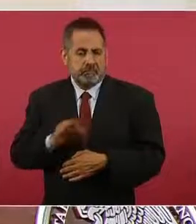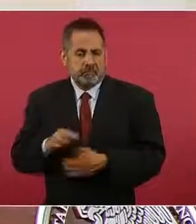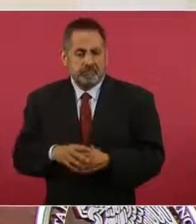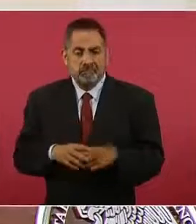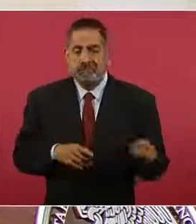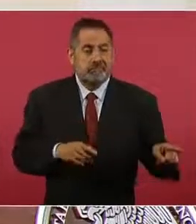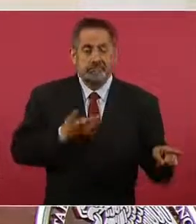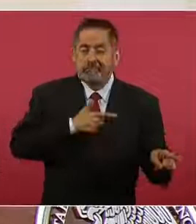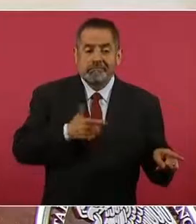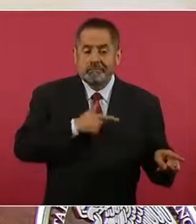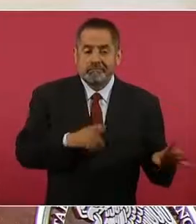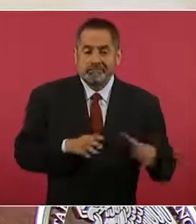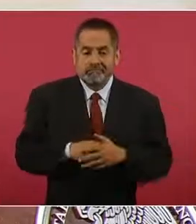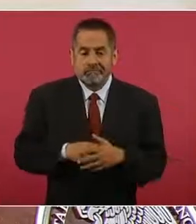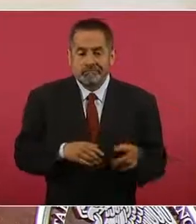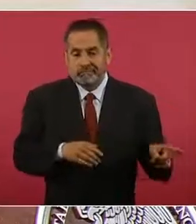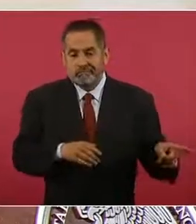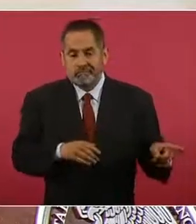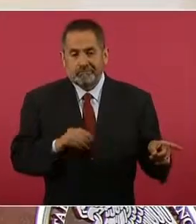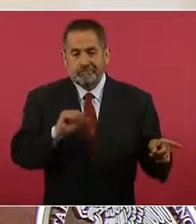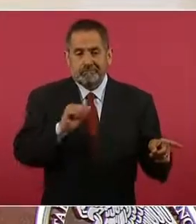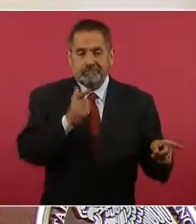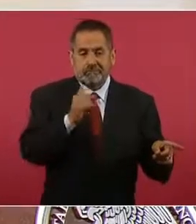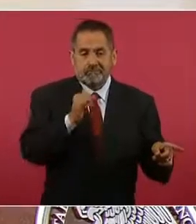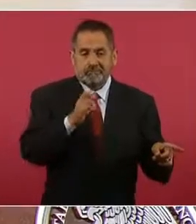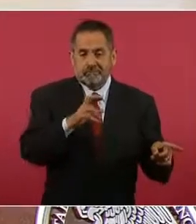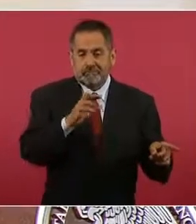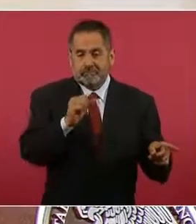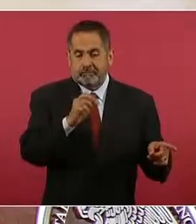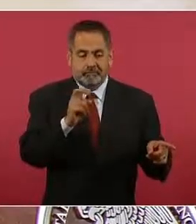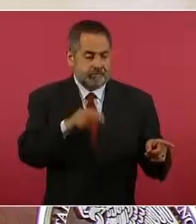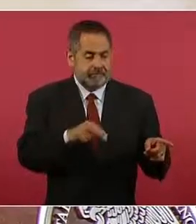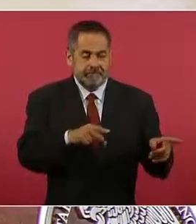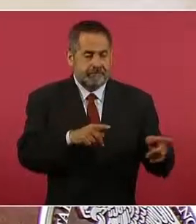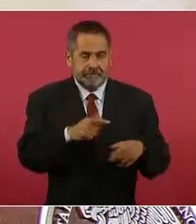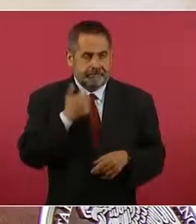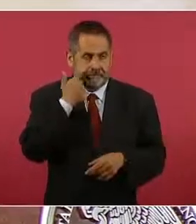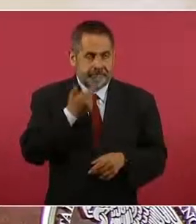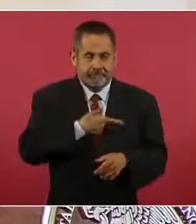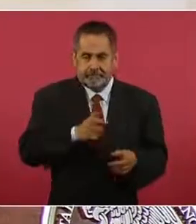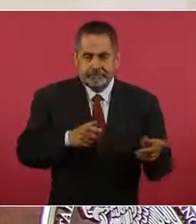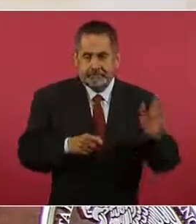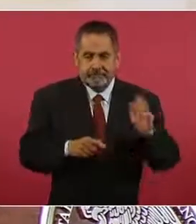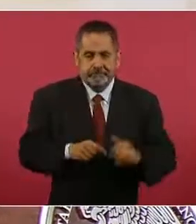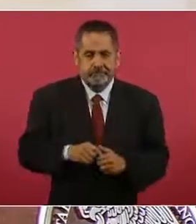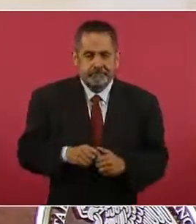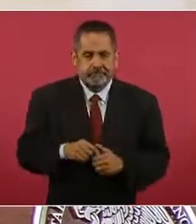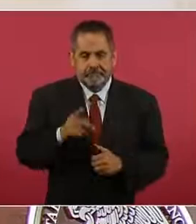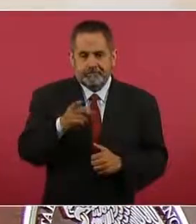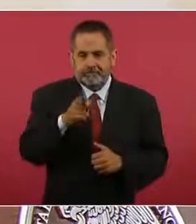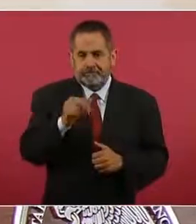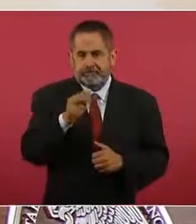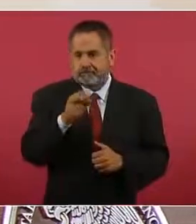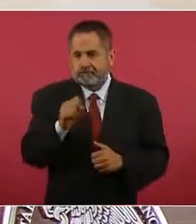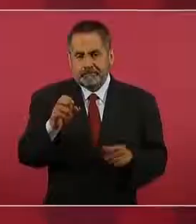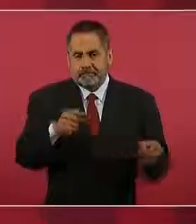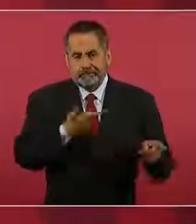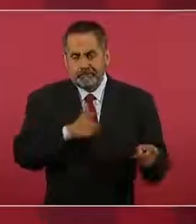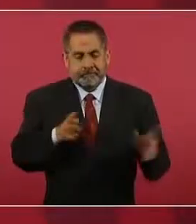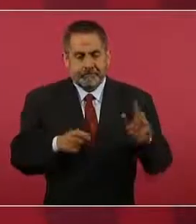les gusta a Aguilar Camín y a Krause y a